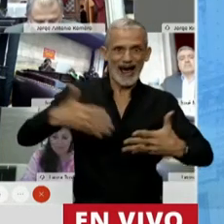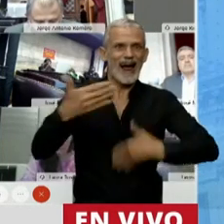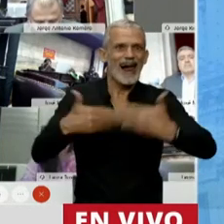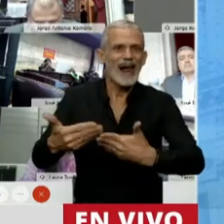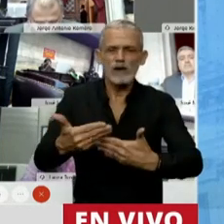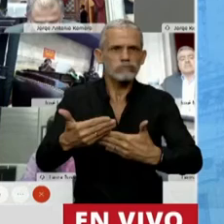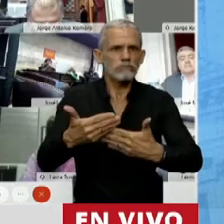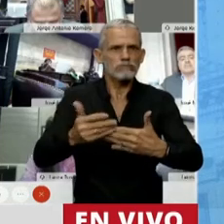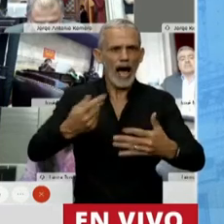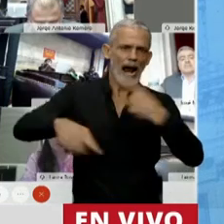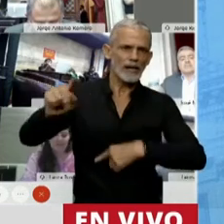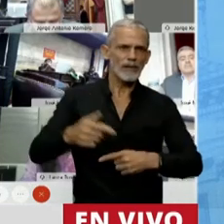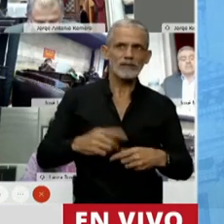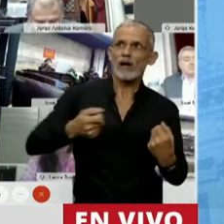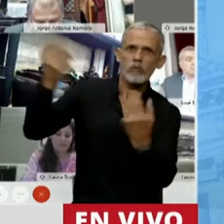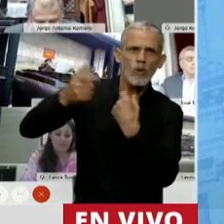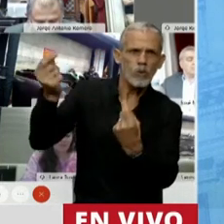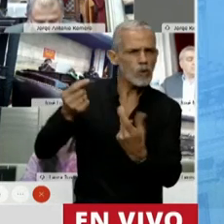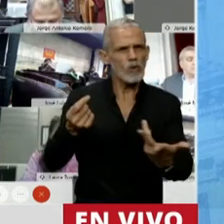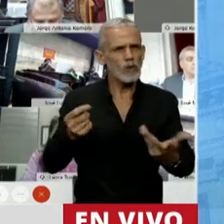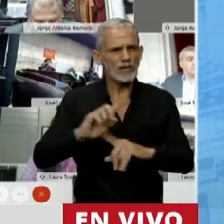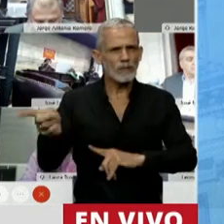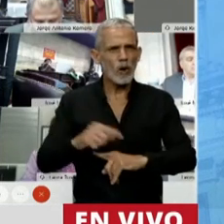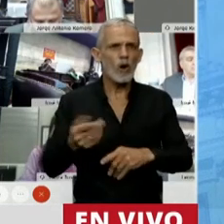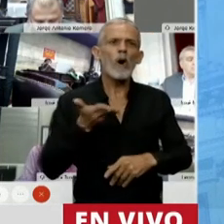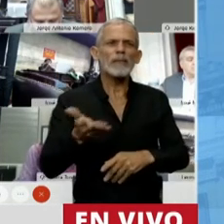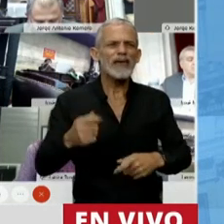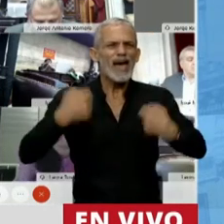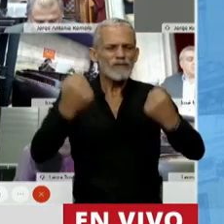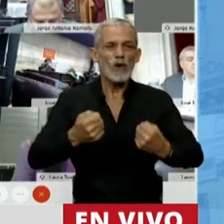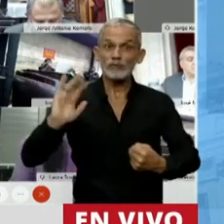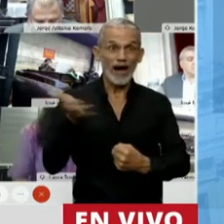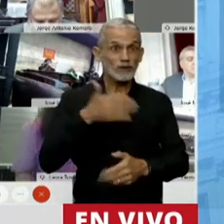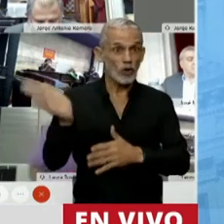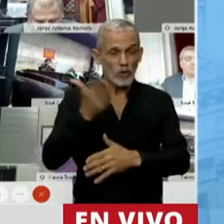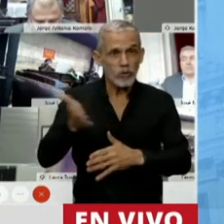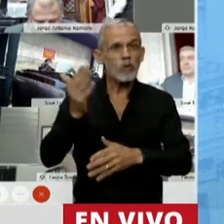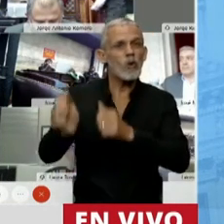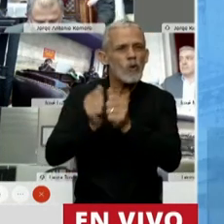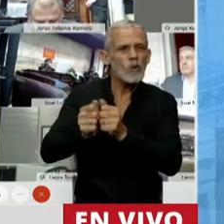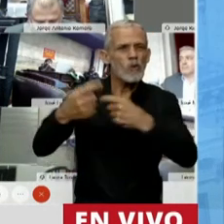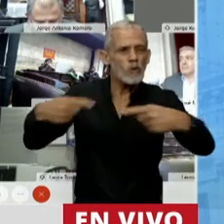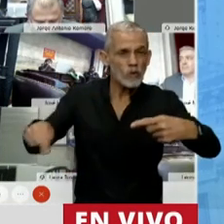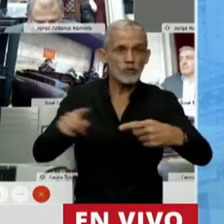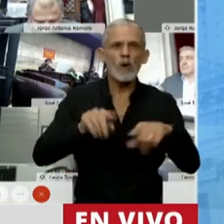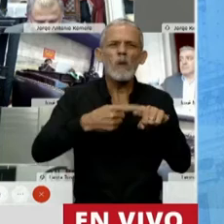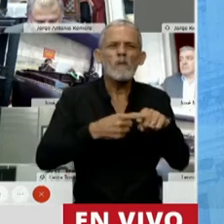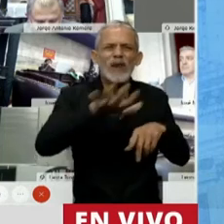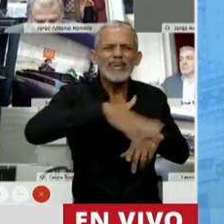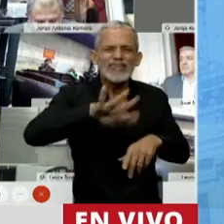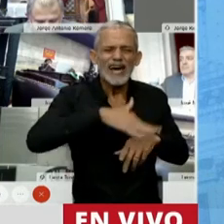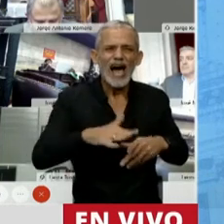desarrollo, la actividad económica y las exportaciones. Se pide un esfuerzo solidario a los que producen y arriesgan, pero la política